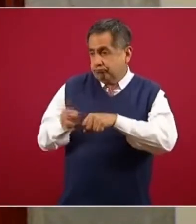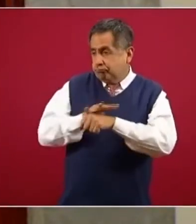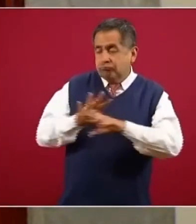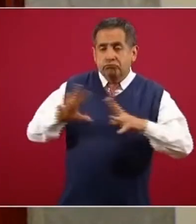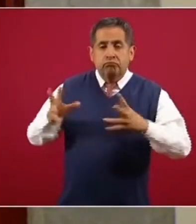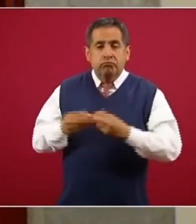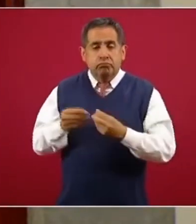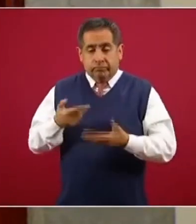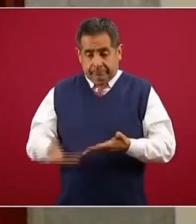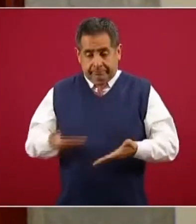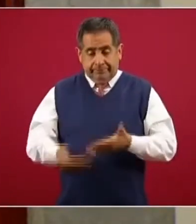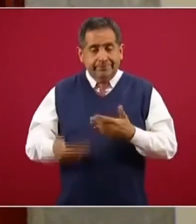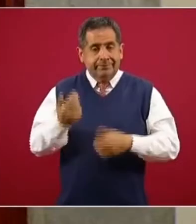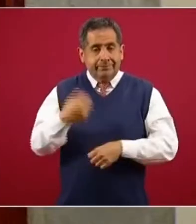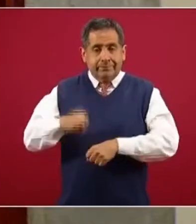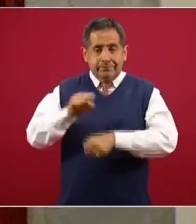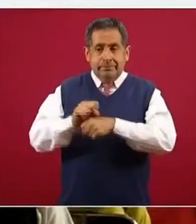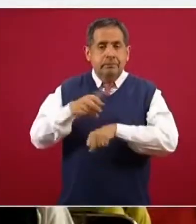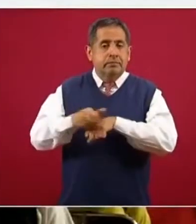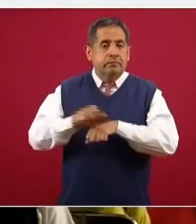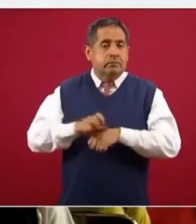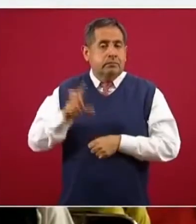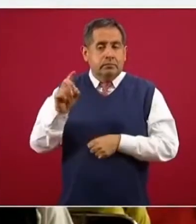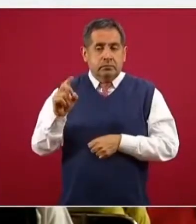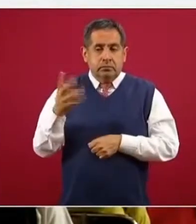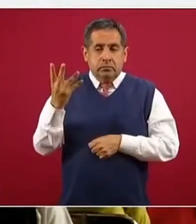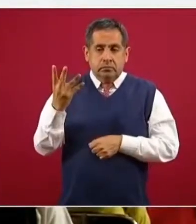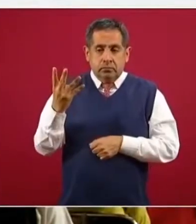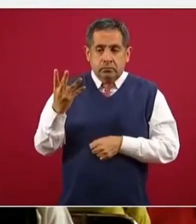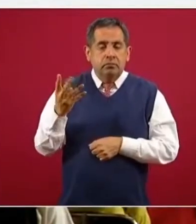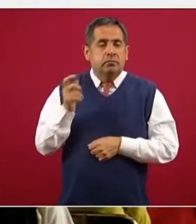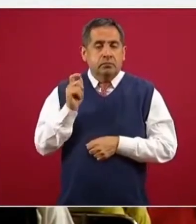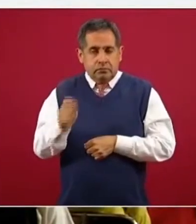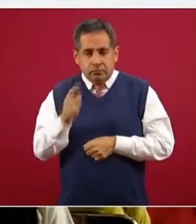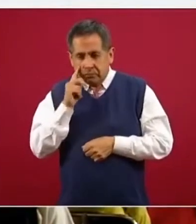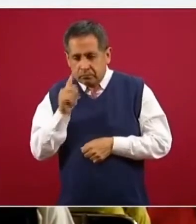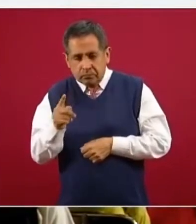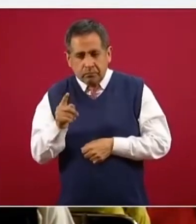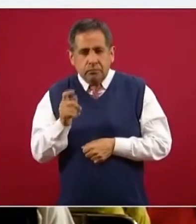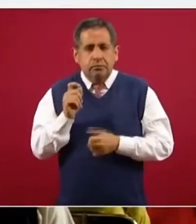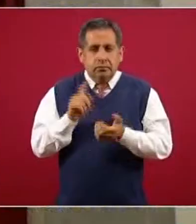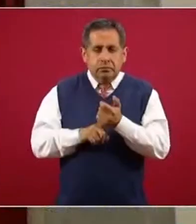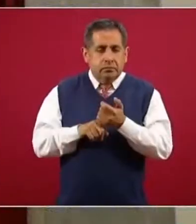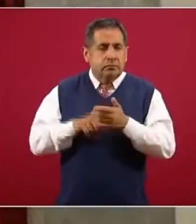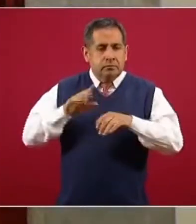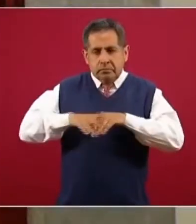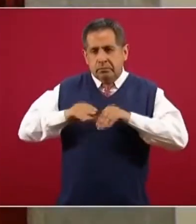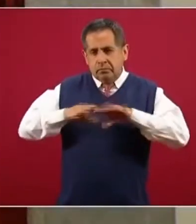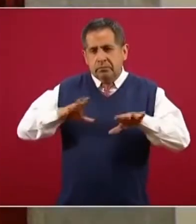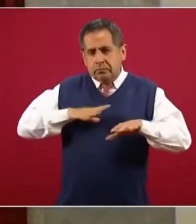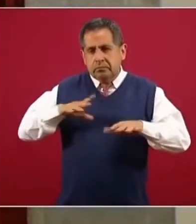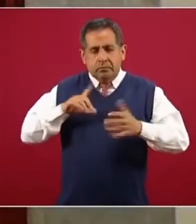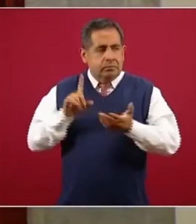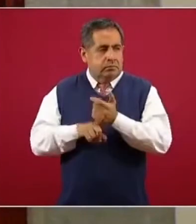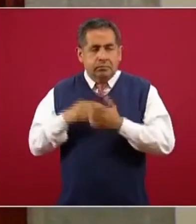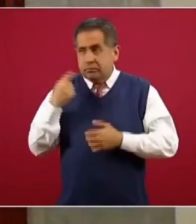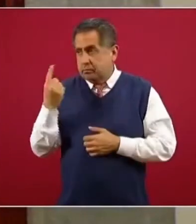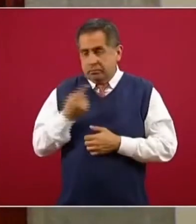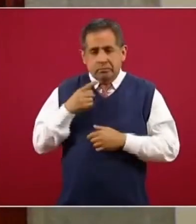que es la semana que estamos graficando, dado que es la que tiene la mayor información ya